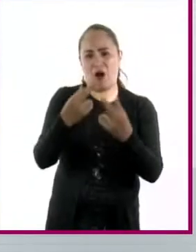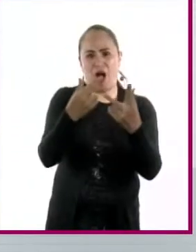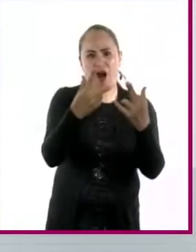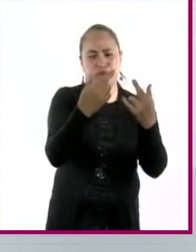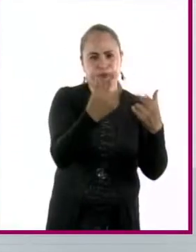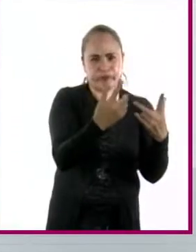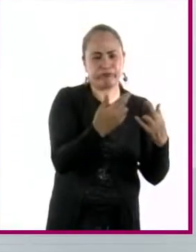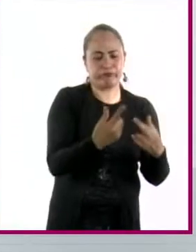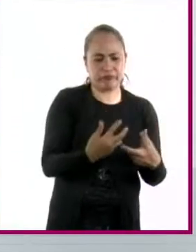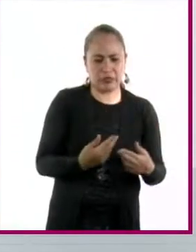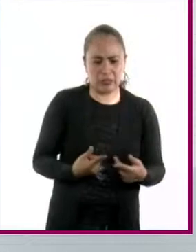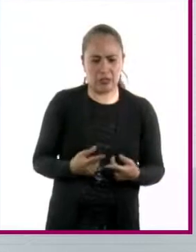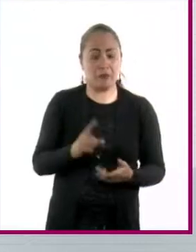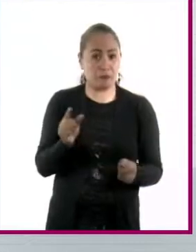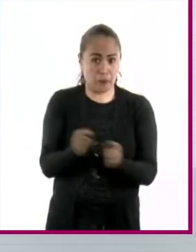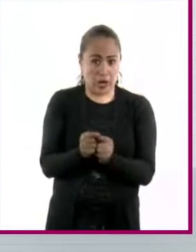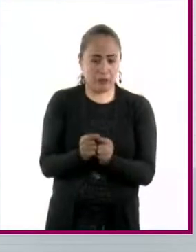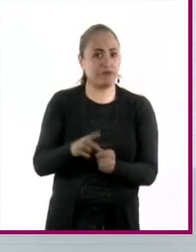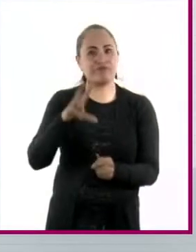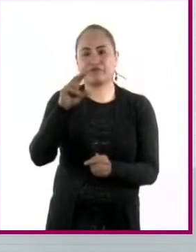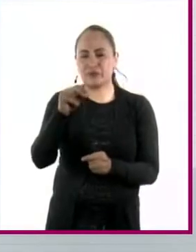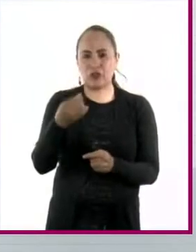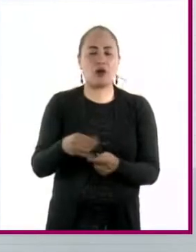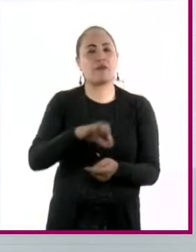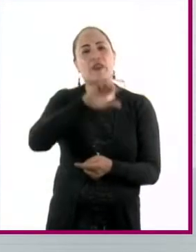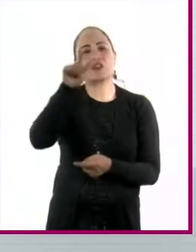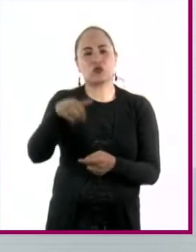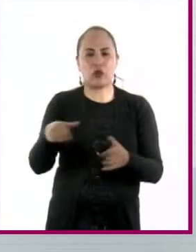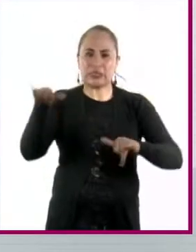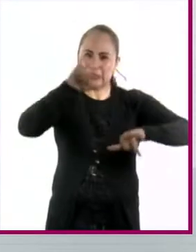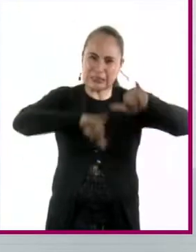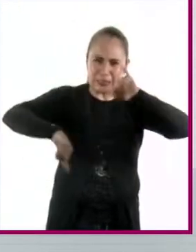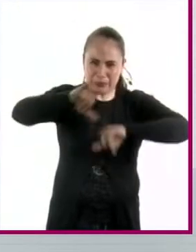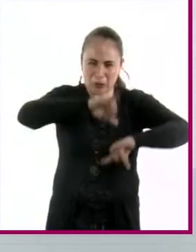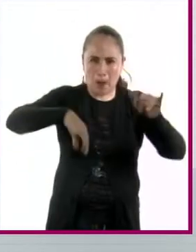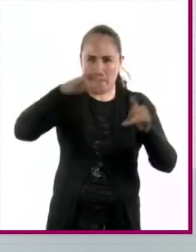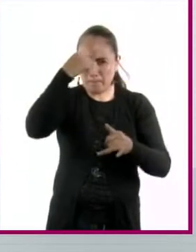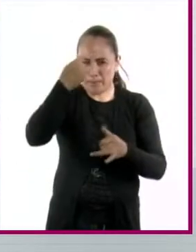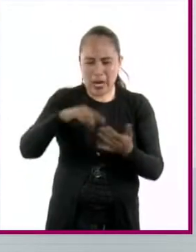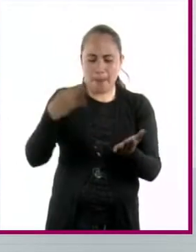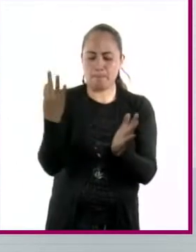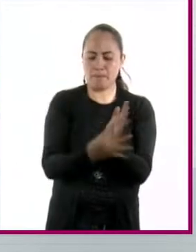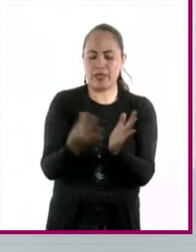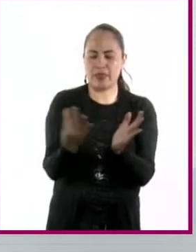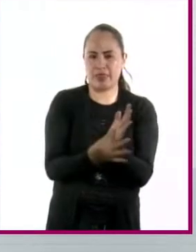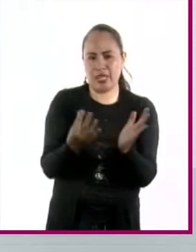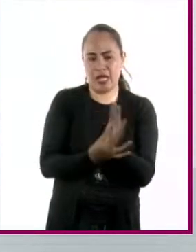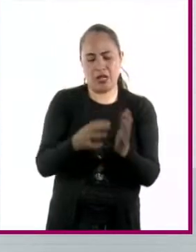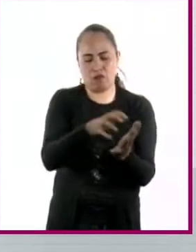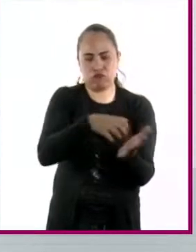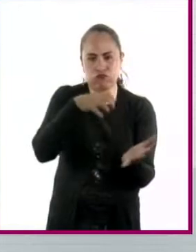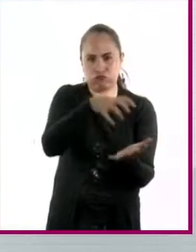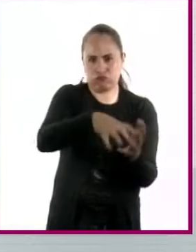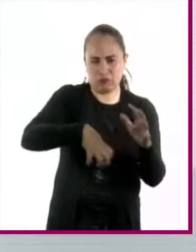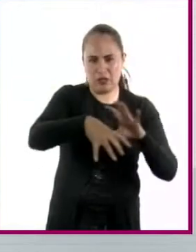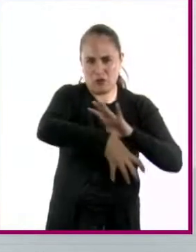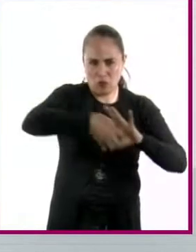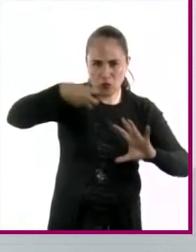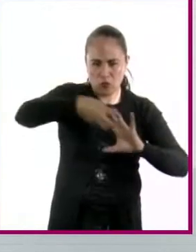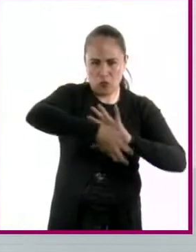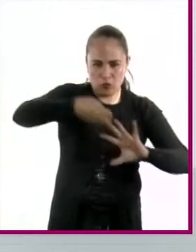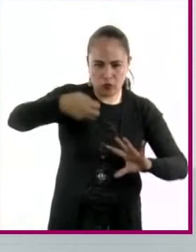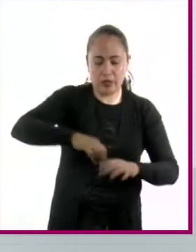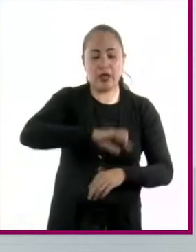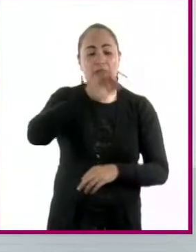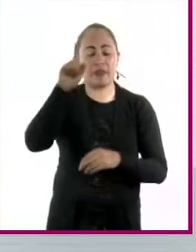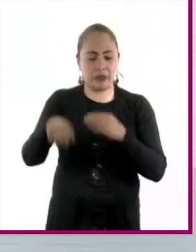sino además le echan todo tipo de compuestos para liberar los metales. Y muchos de estos compuestos que sobran,